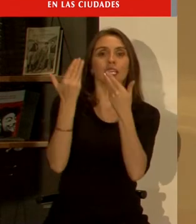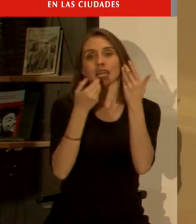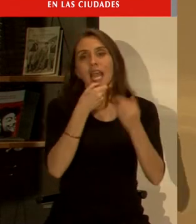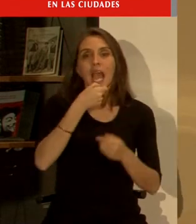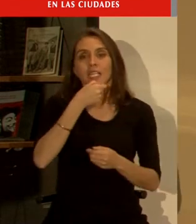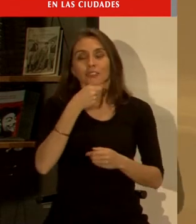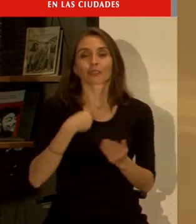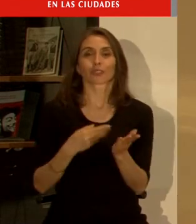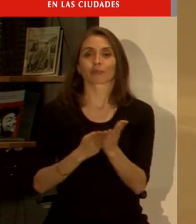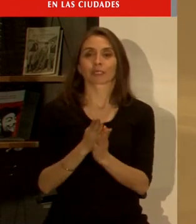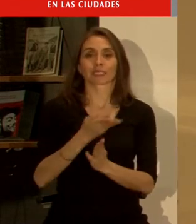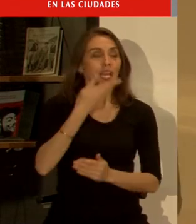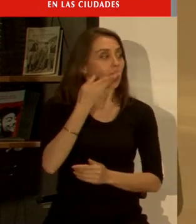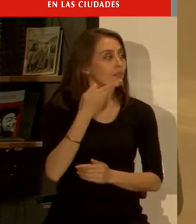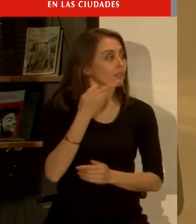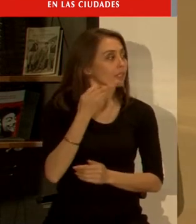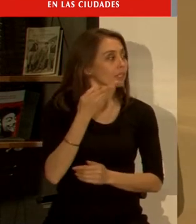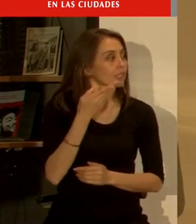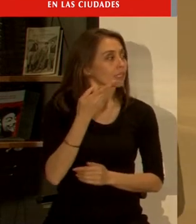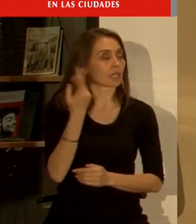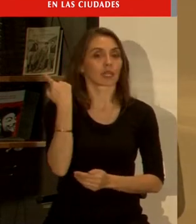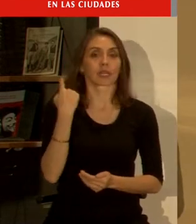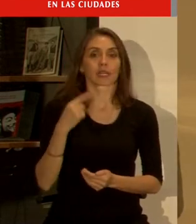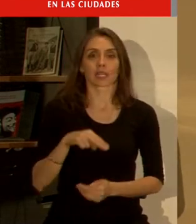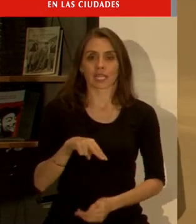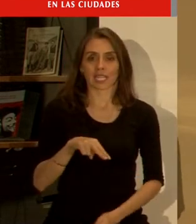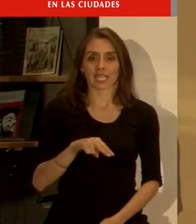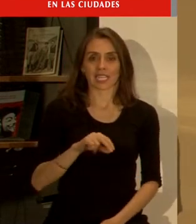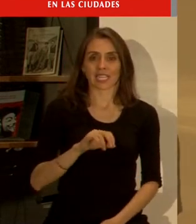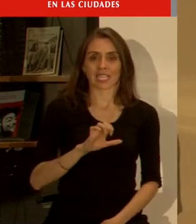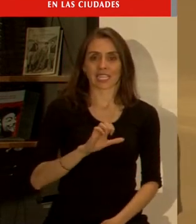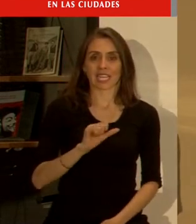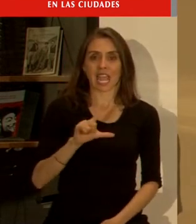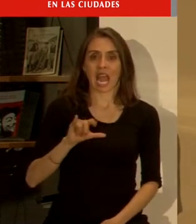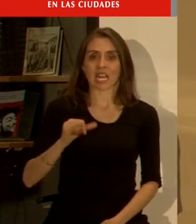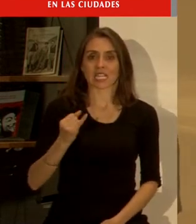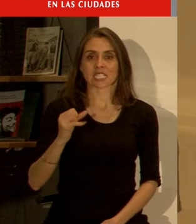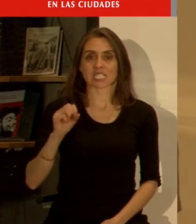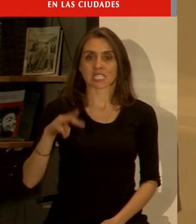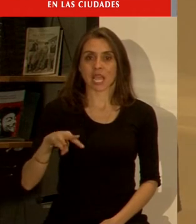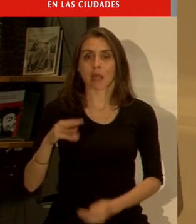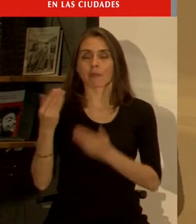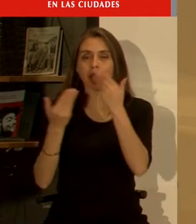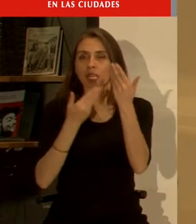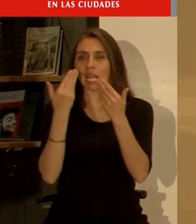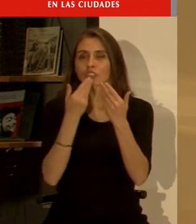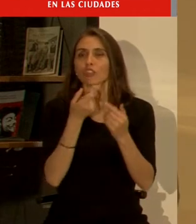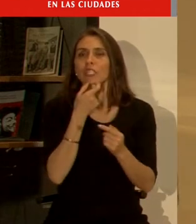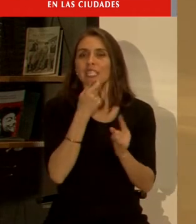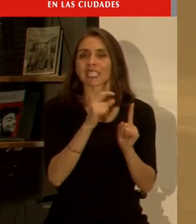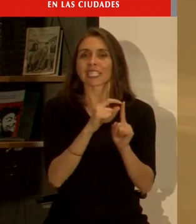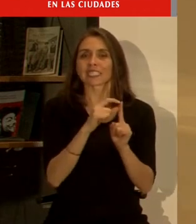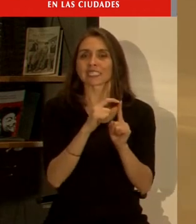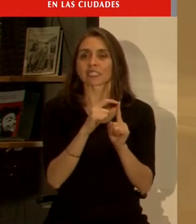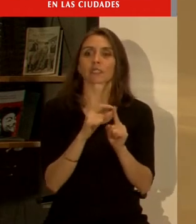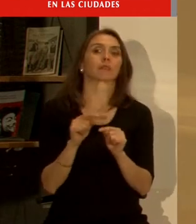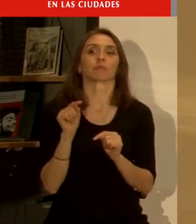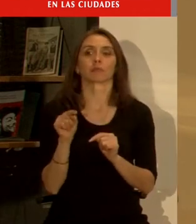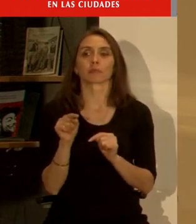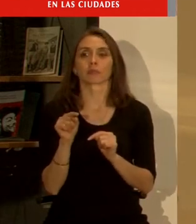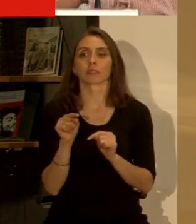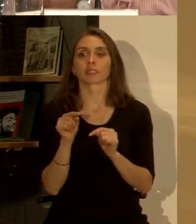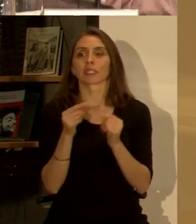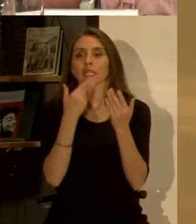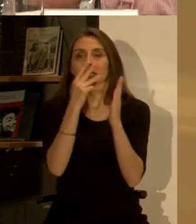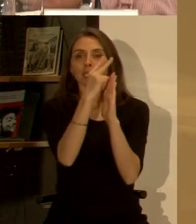esta exposición de Neil Young no es cierto era Keep on Rocking in the free world y que es una canción que en el fondo tiene una